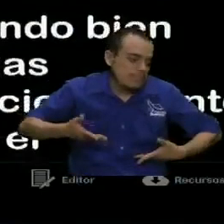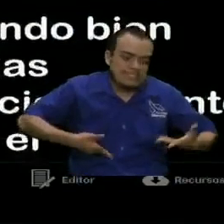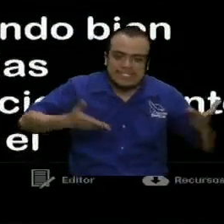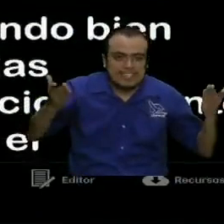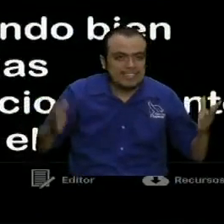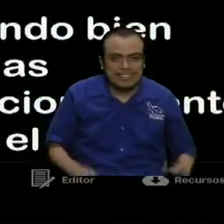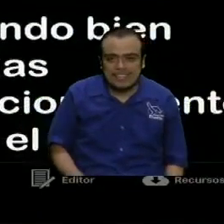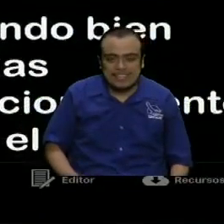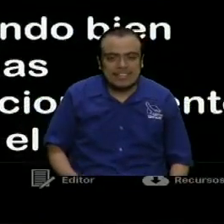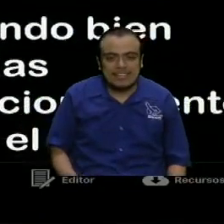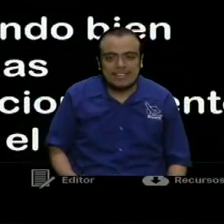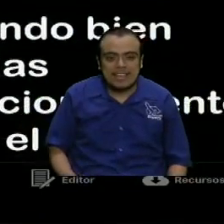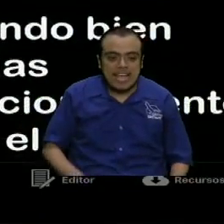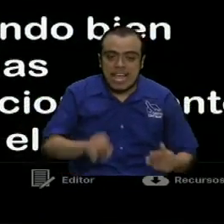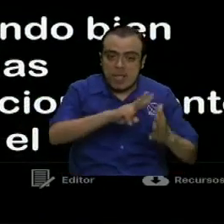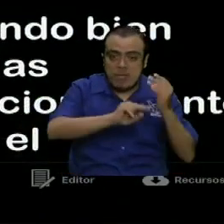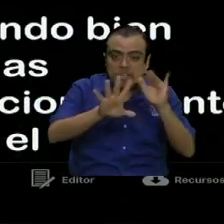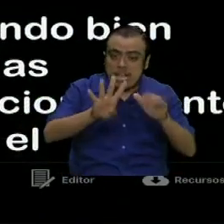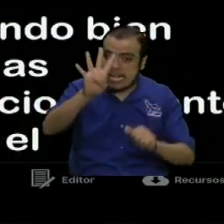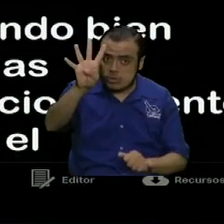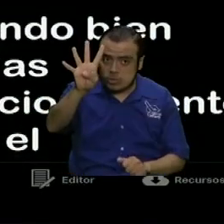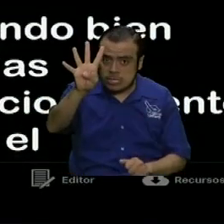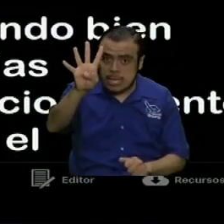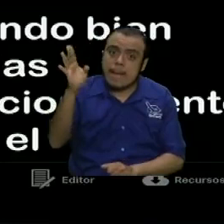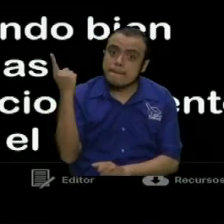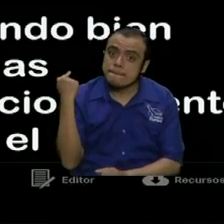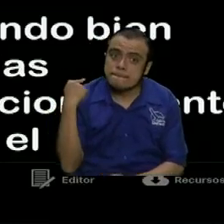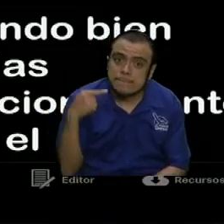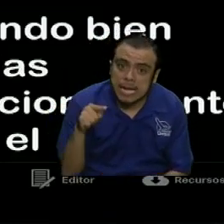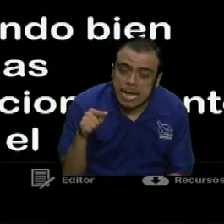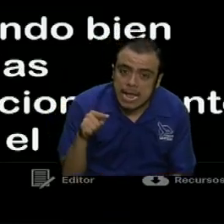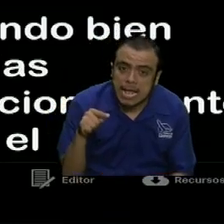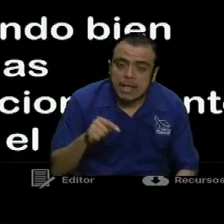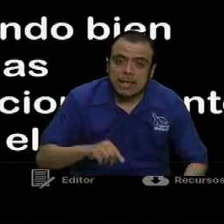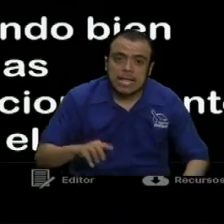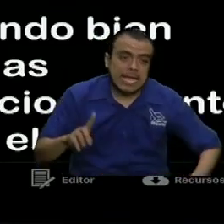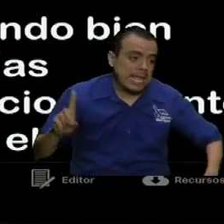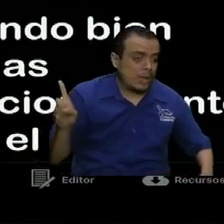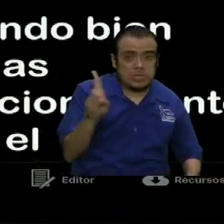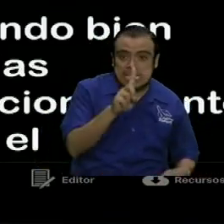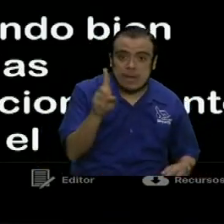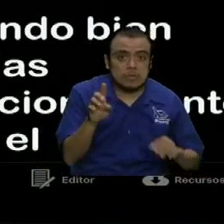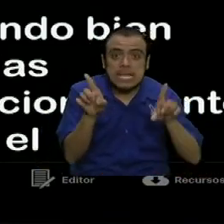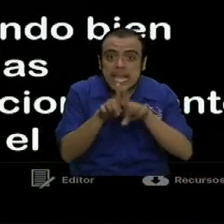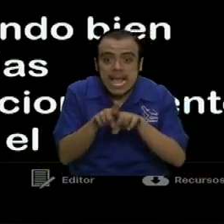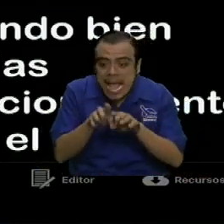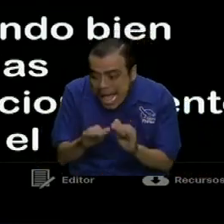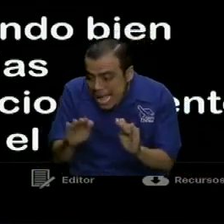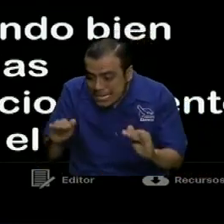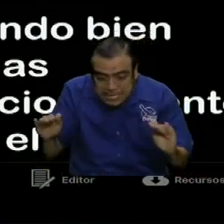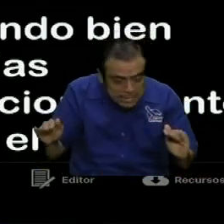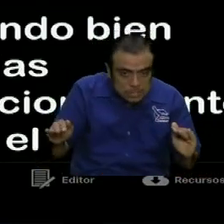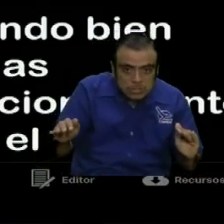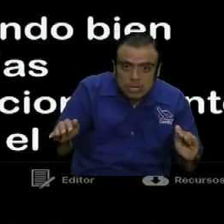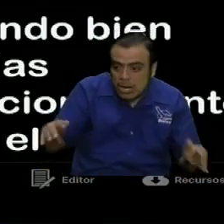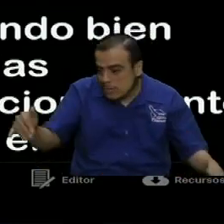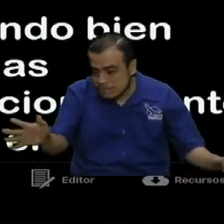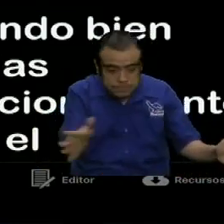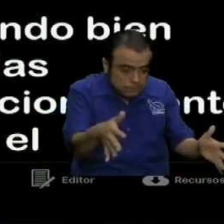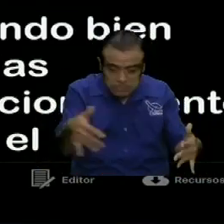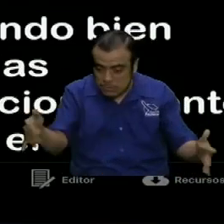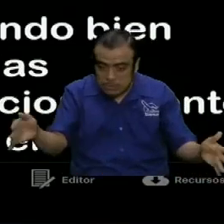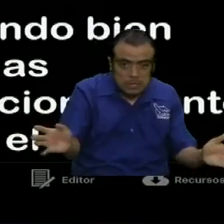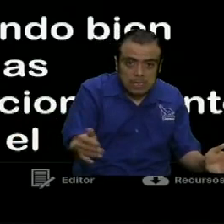Y miren lo que dice el verso 14. Aquí es, para que ya no seamos niños sacudidos